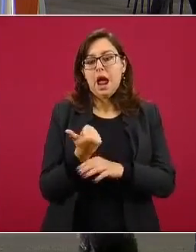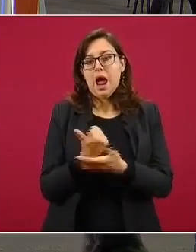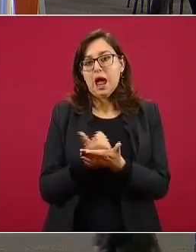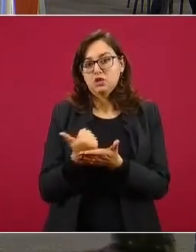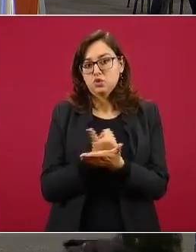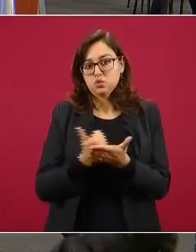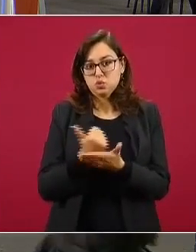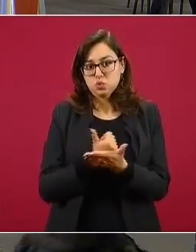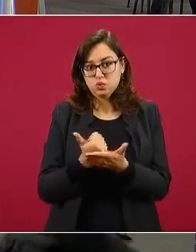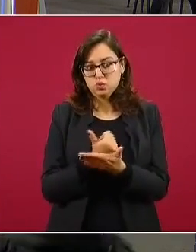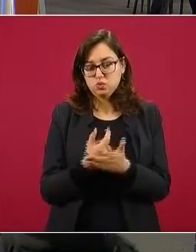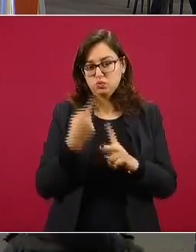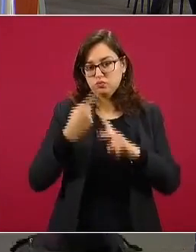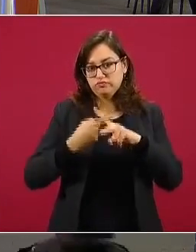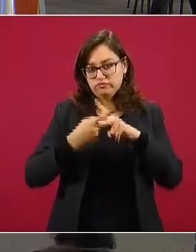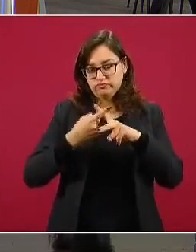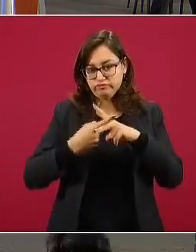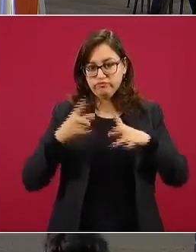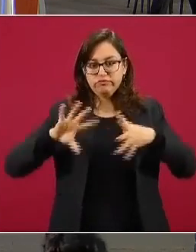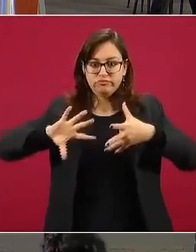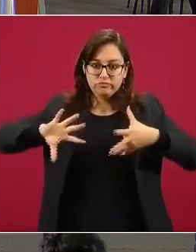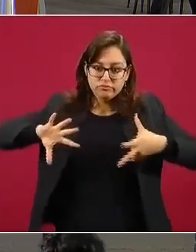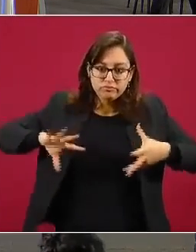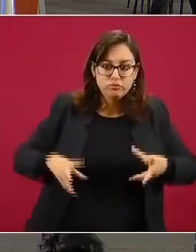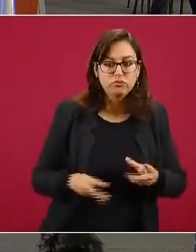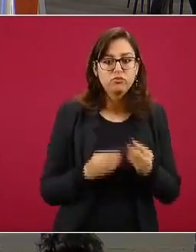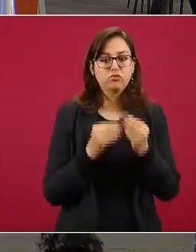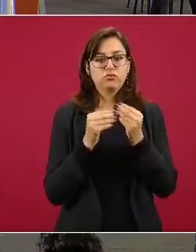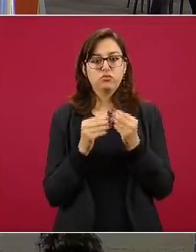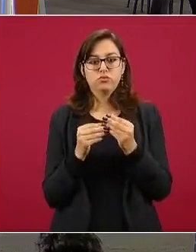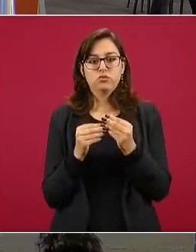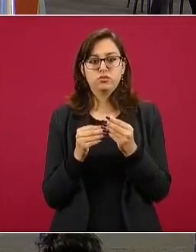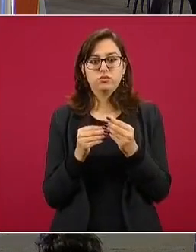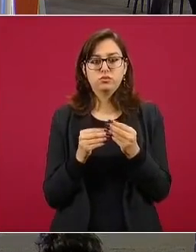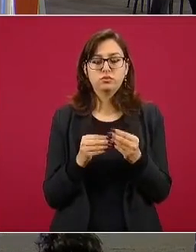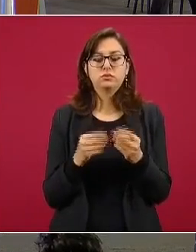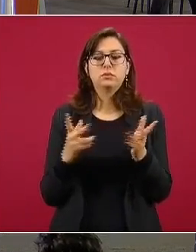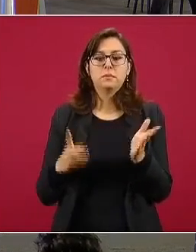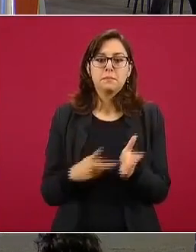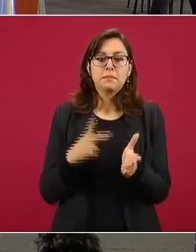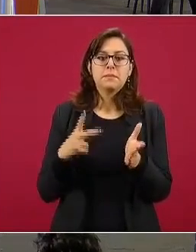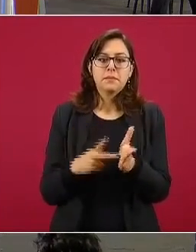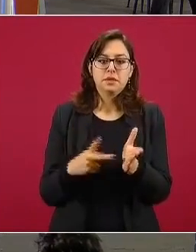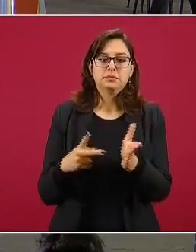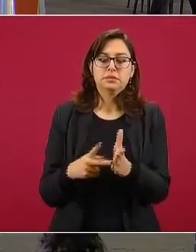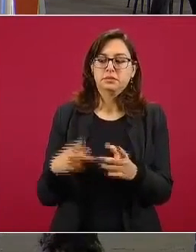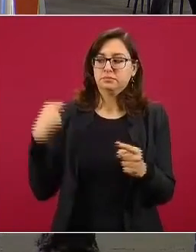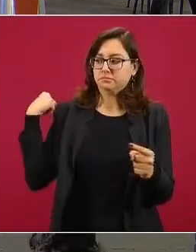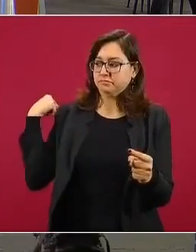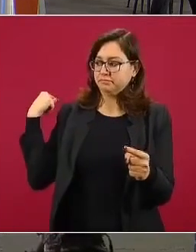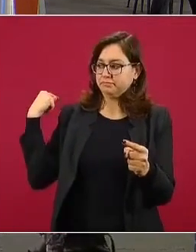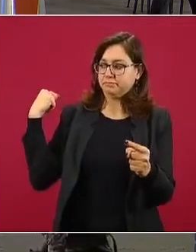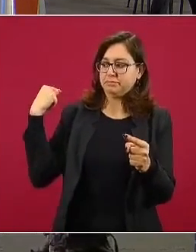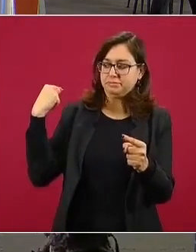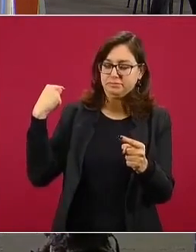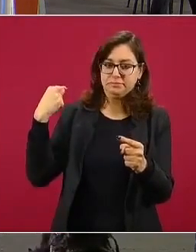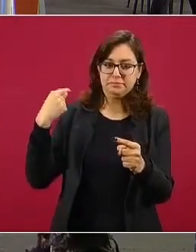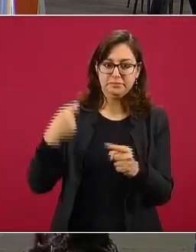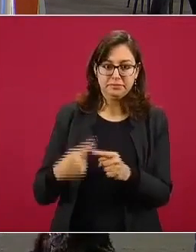estimados. Recuerden que esta es la suma de casos que se han identificado, sido confirmados por laboratorio,